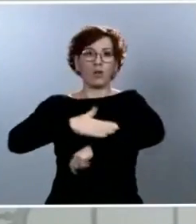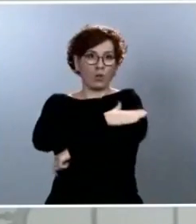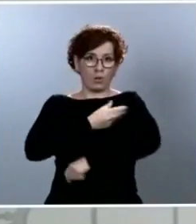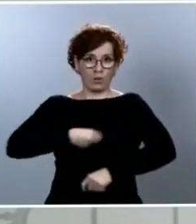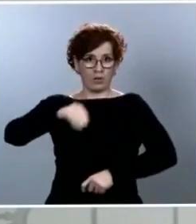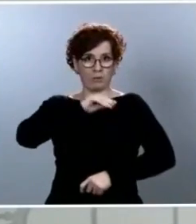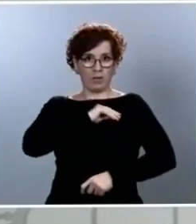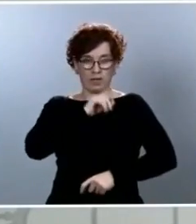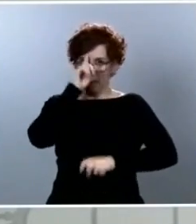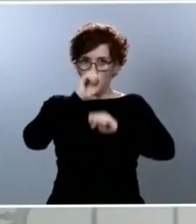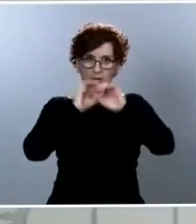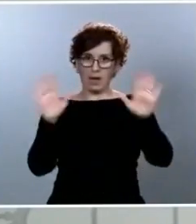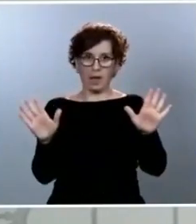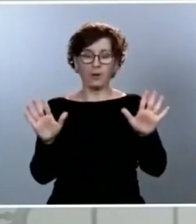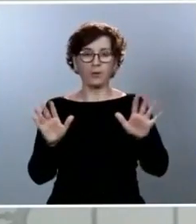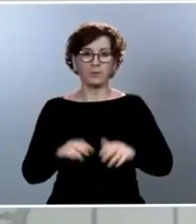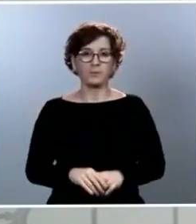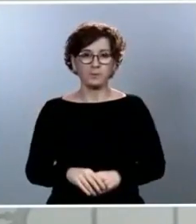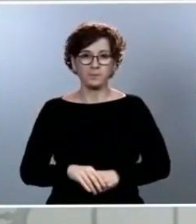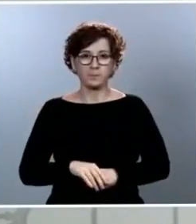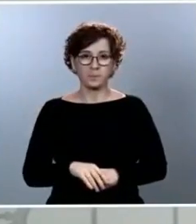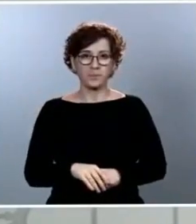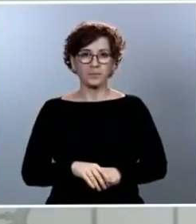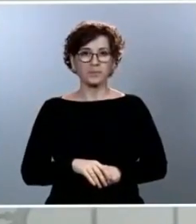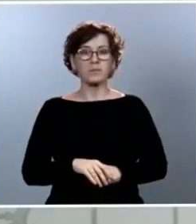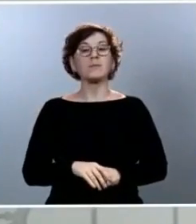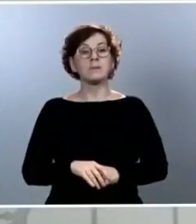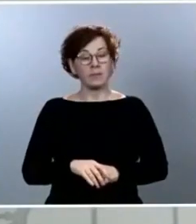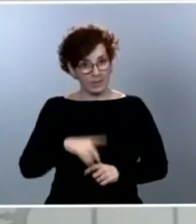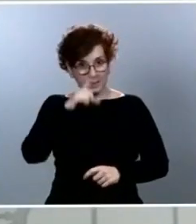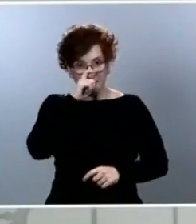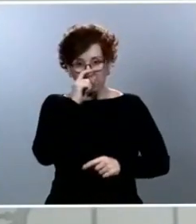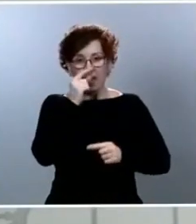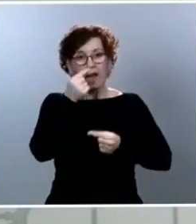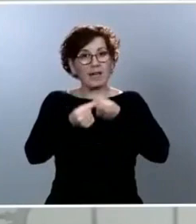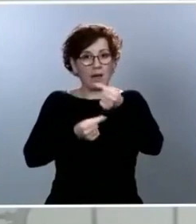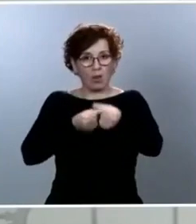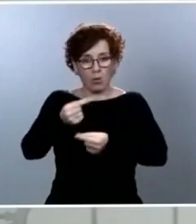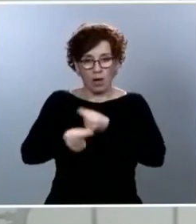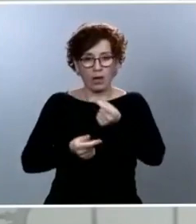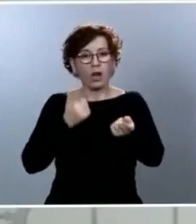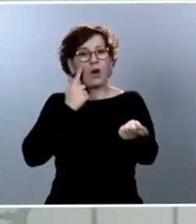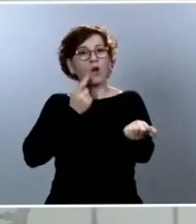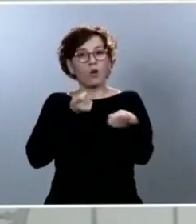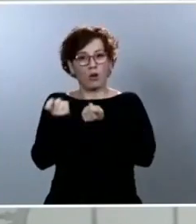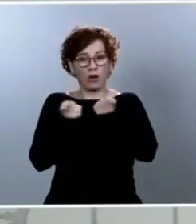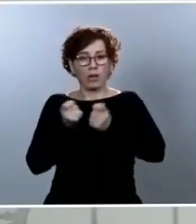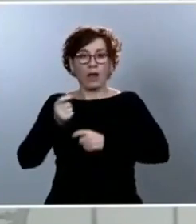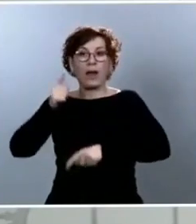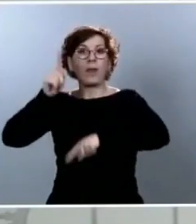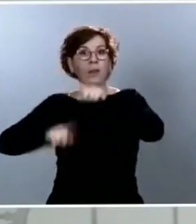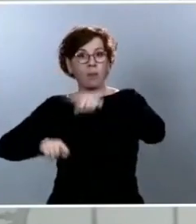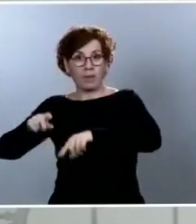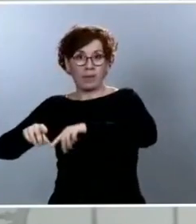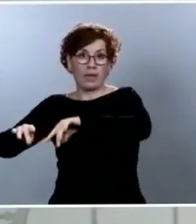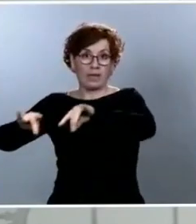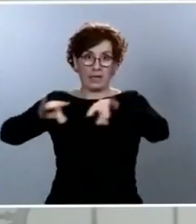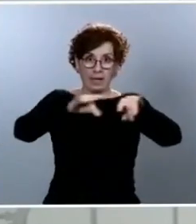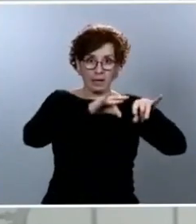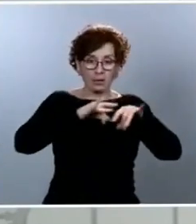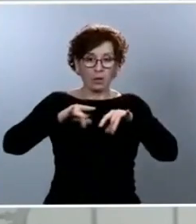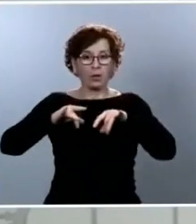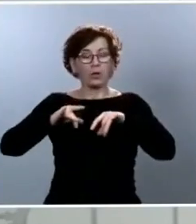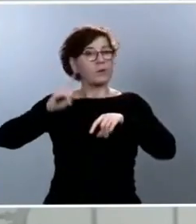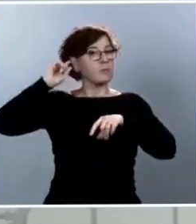sentido, recordarles eso. Que va a ser gradual, que va a ser coordinada, va a ser asimétrica y que va a ser en base a unos parámetros, unos